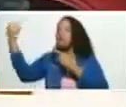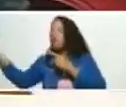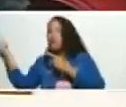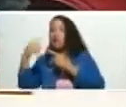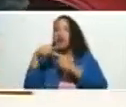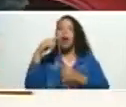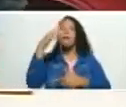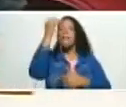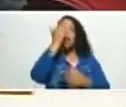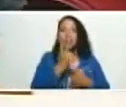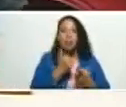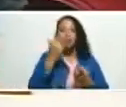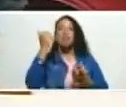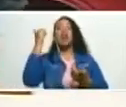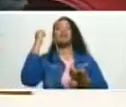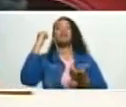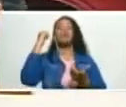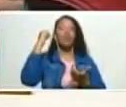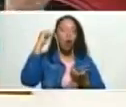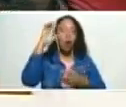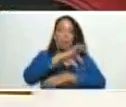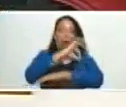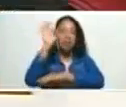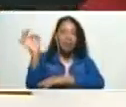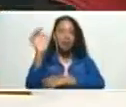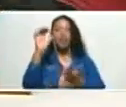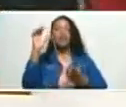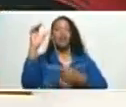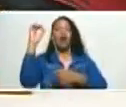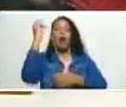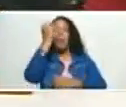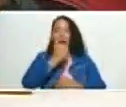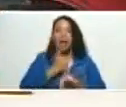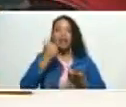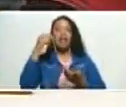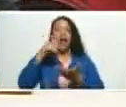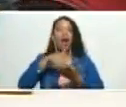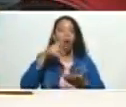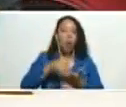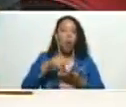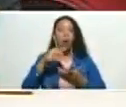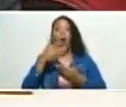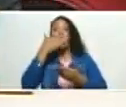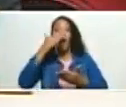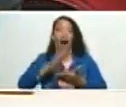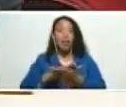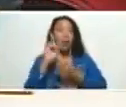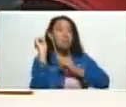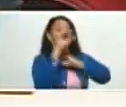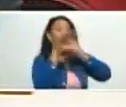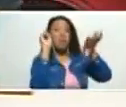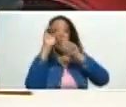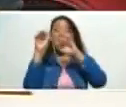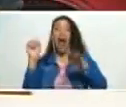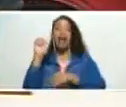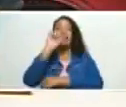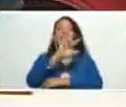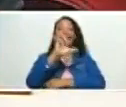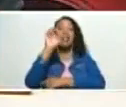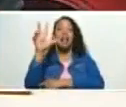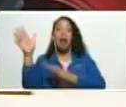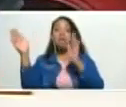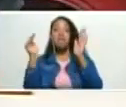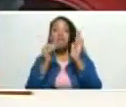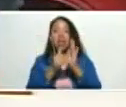Orquisimeto se iba para Bolívar y nos traía carta la gente metía en el buzón carta bueno llegaron 33 mil